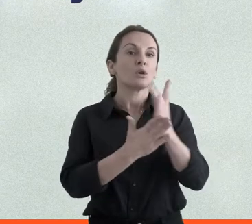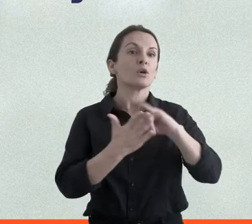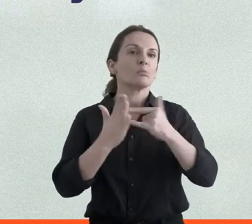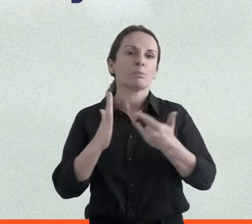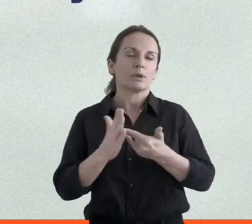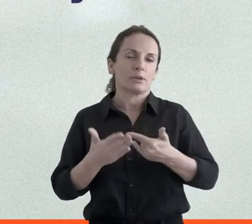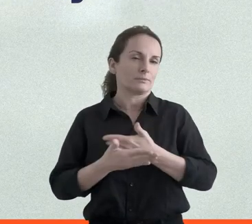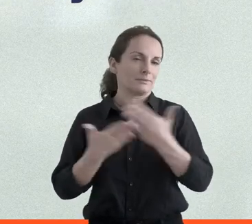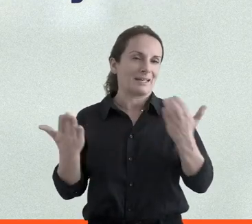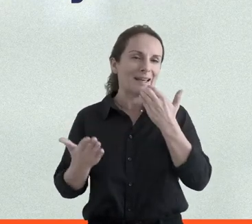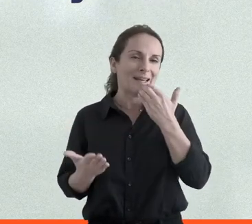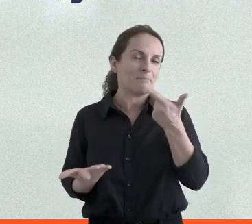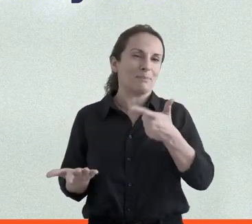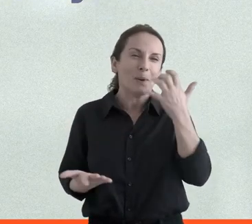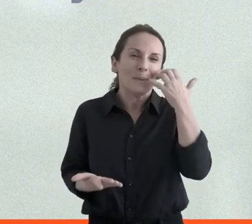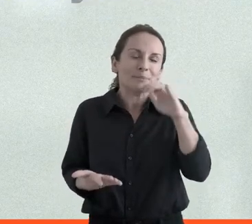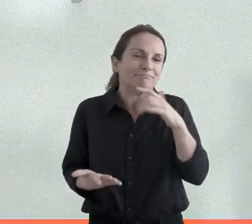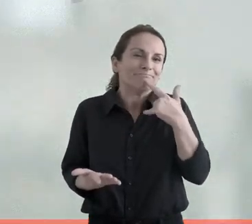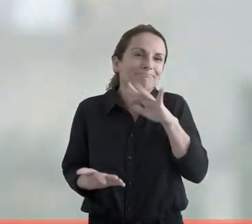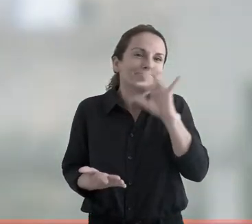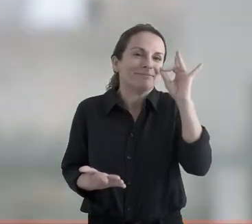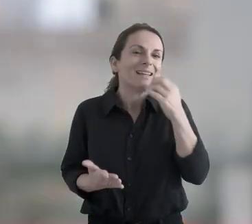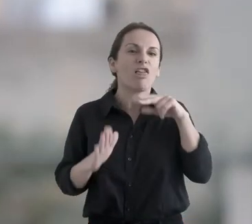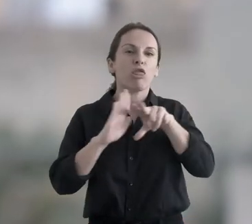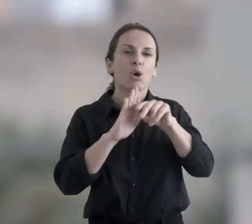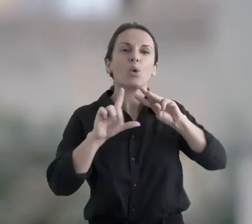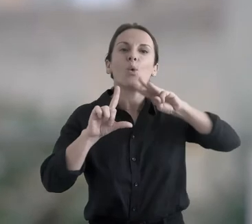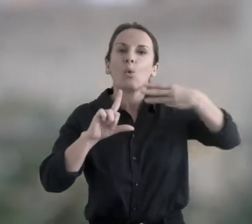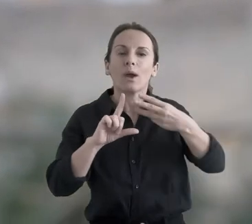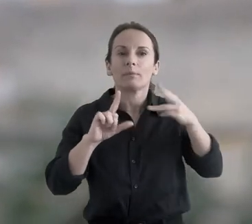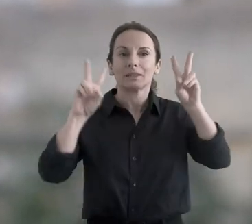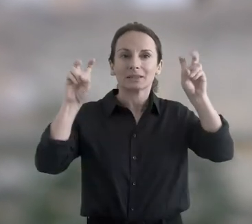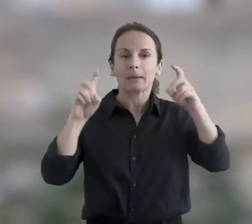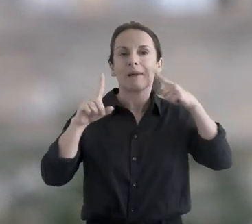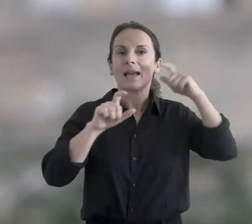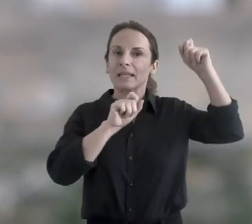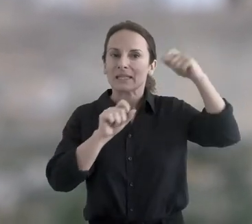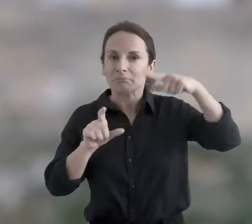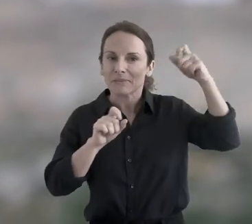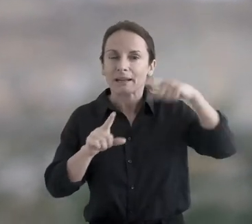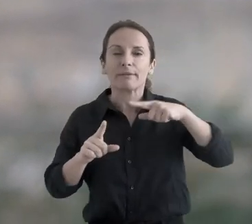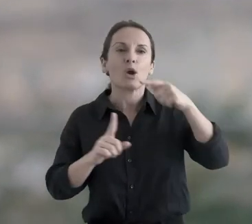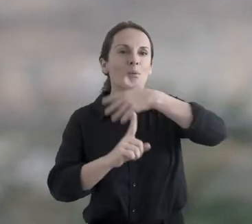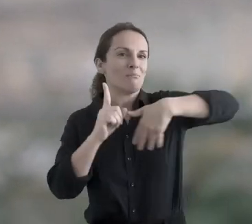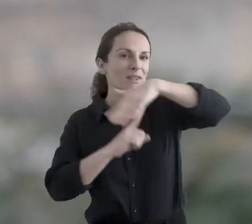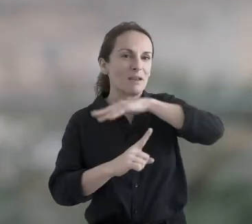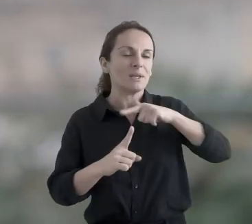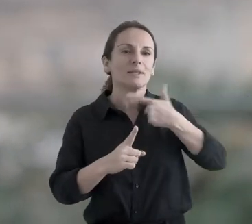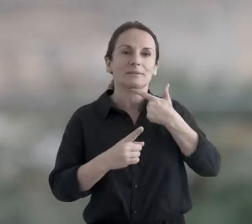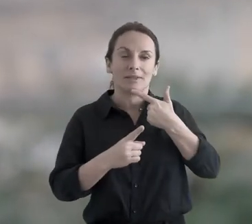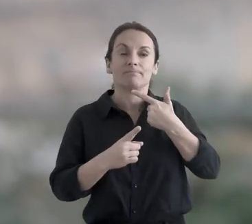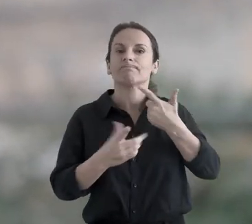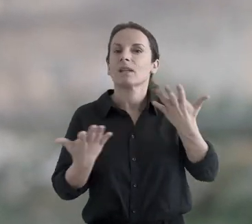La línea que dentro de Conecta a Tizen está realizando los docuwebs, que tratan de cuestiones de inmigración,